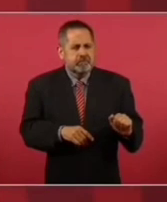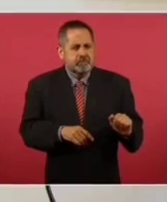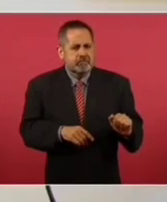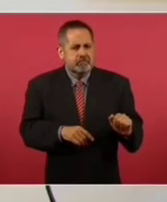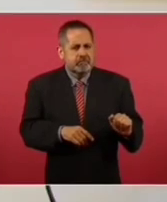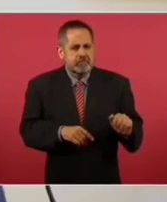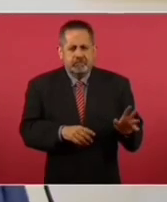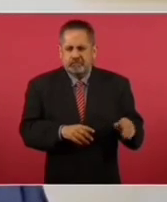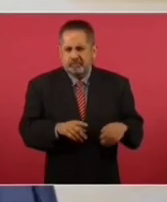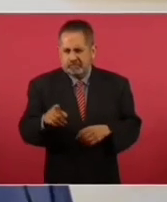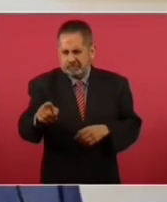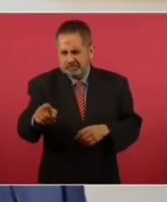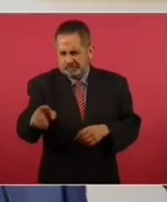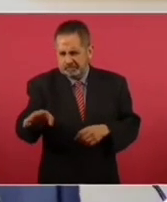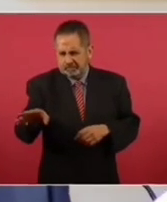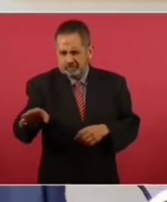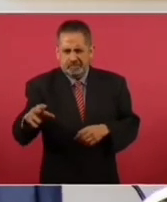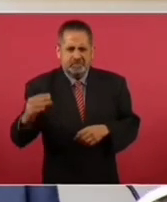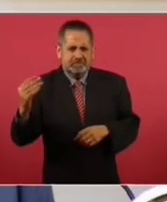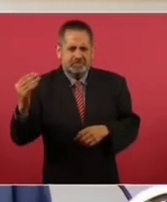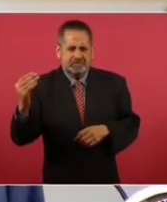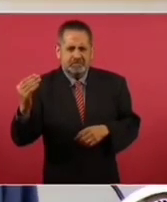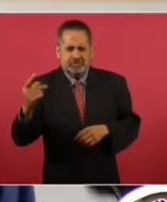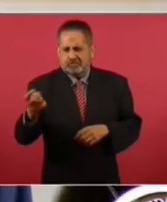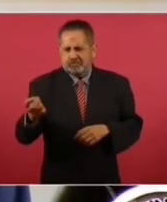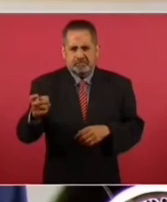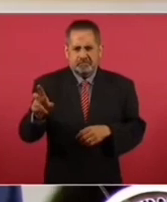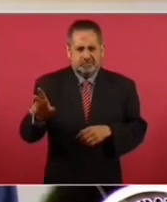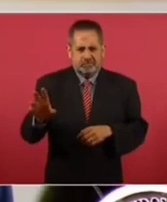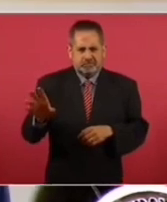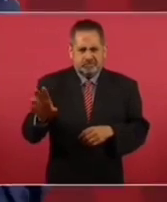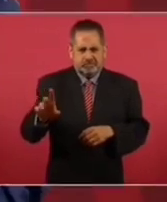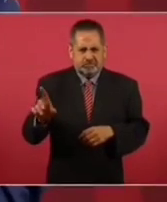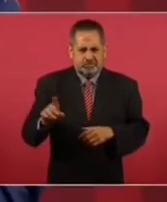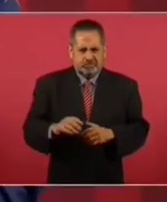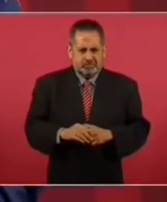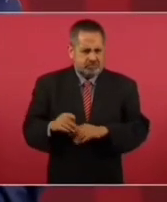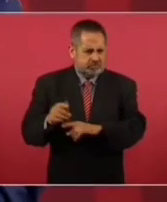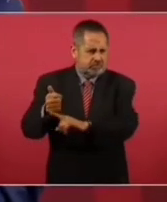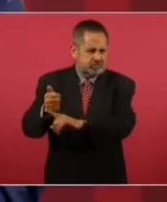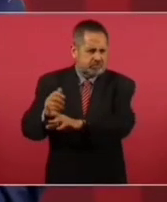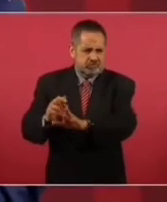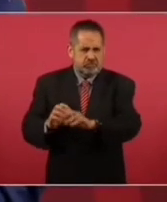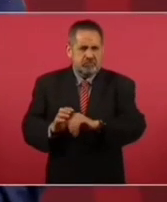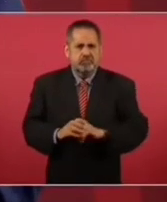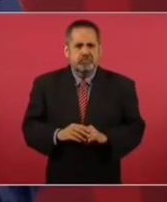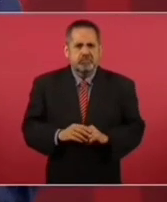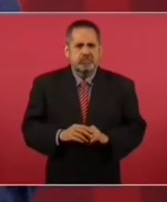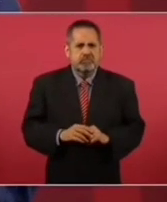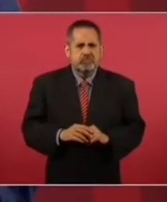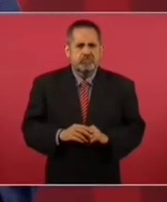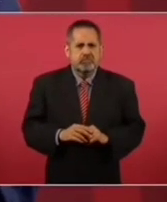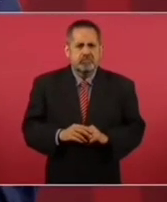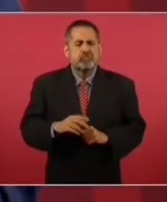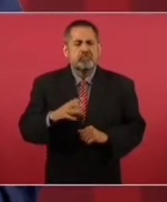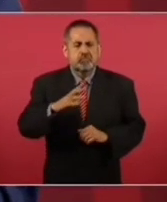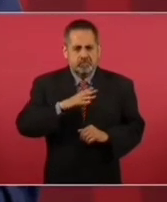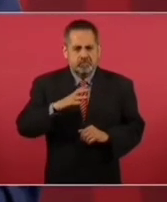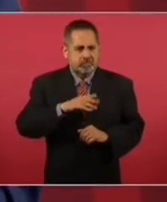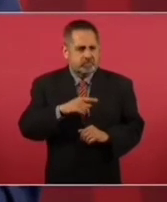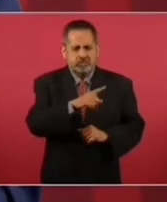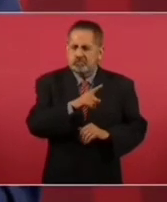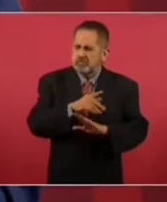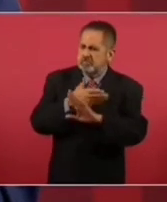eso es para cada quien, pero sí hay mucha